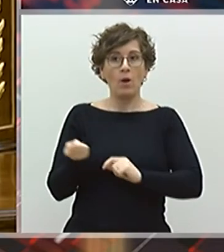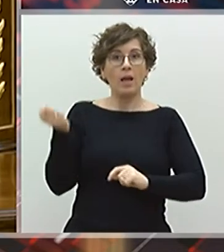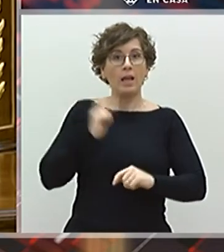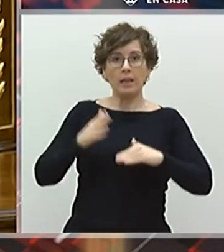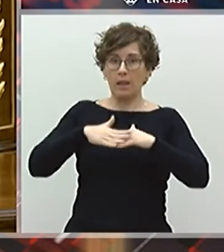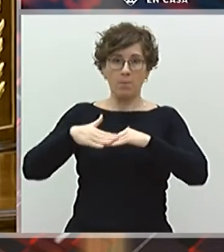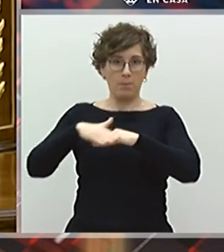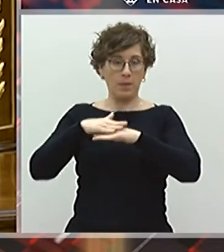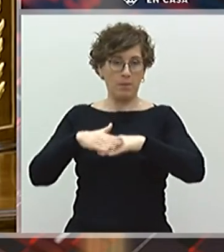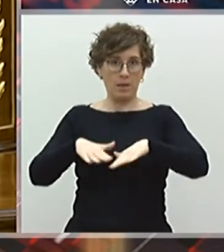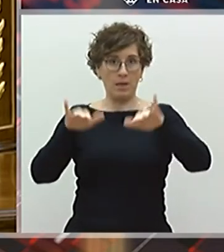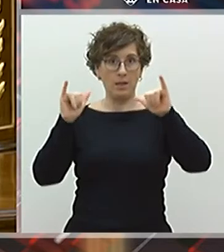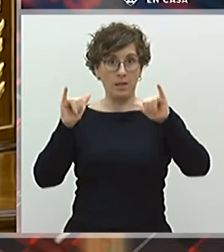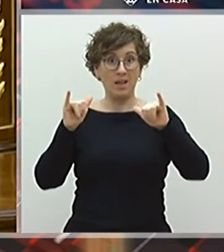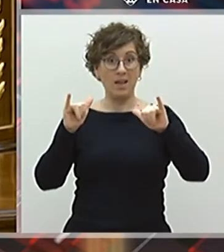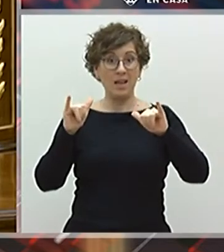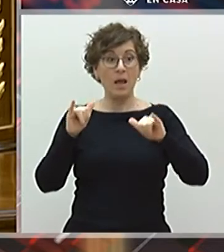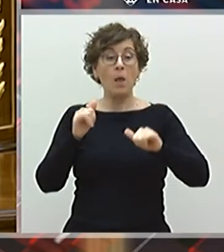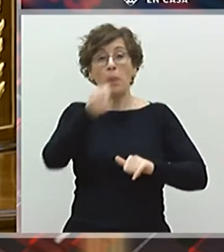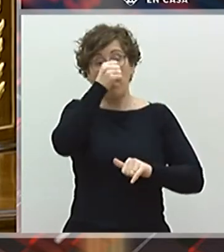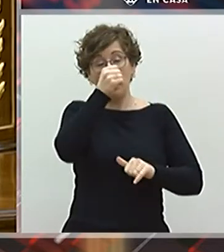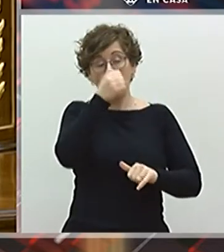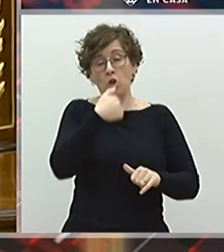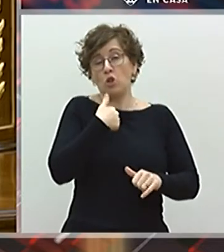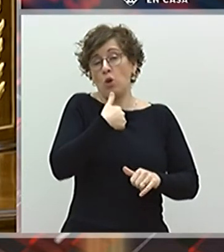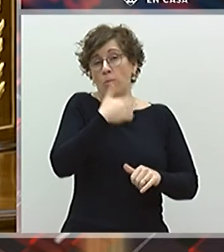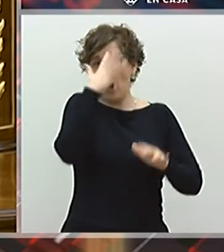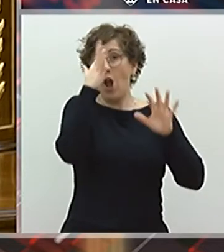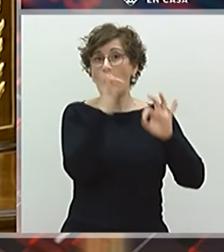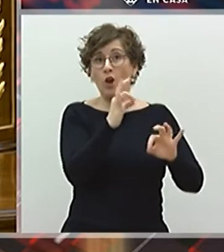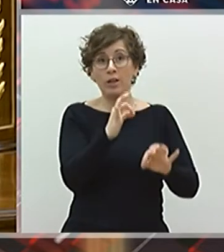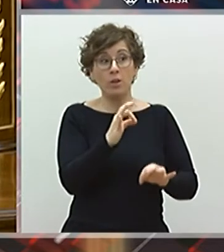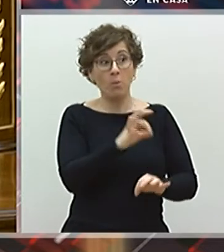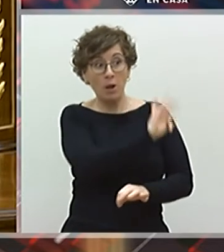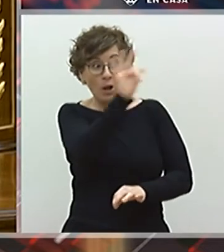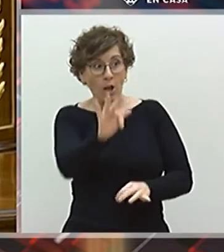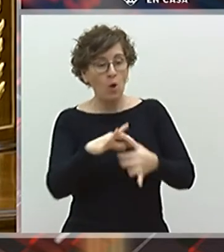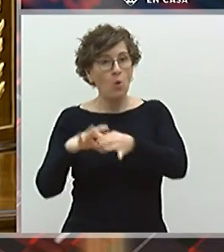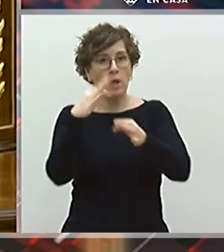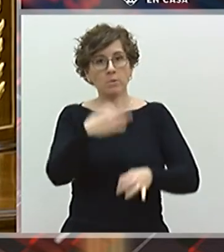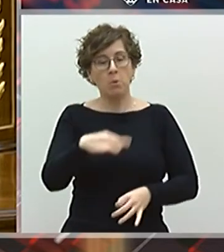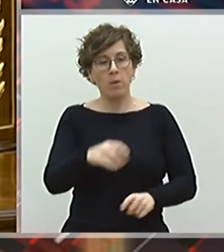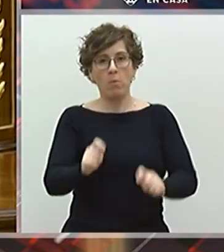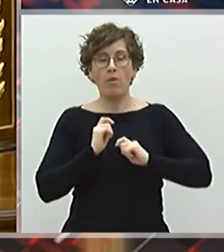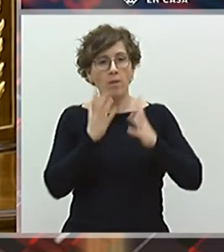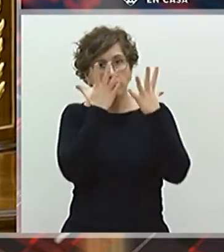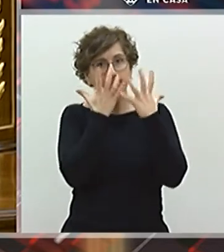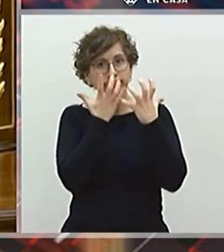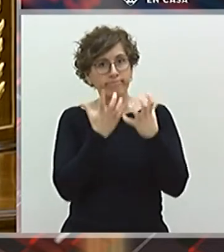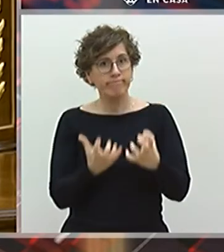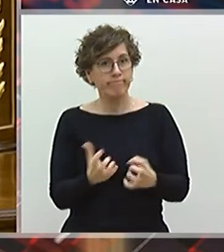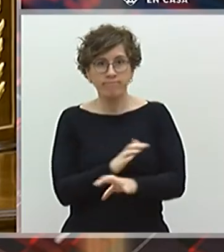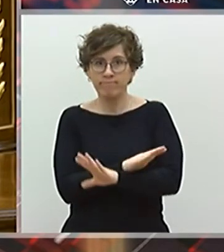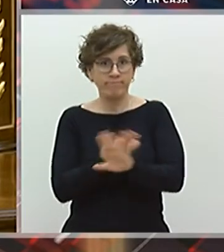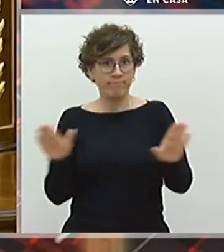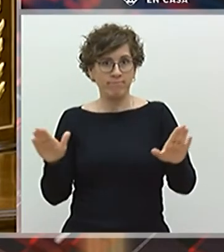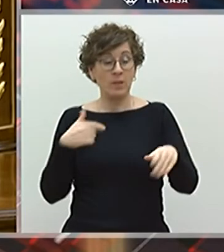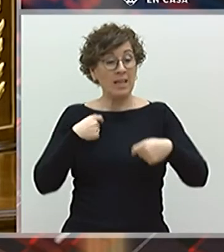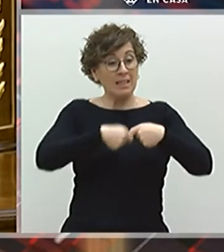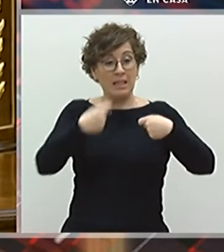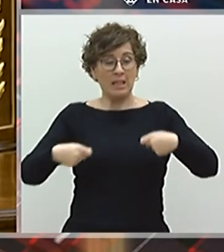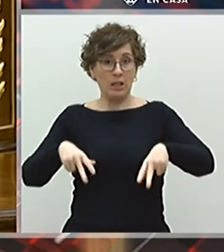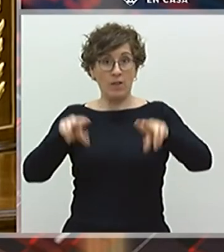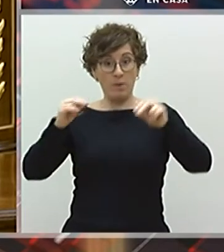nos entristece. No nos vamos a extender aquí. Vamos a citar una canción que para nosotras ha sido